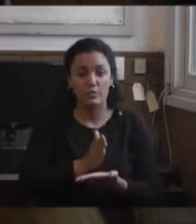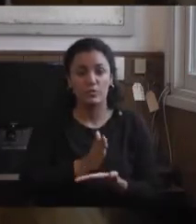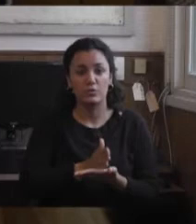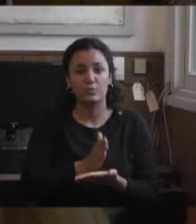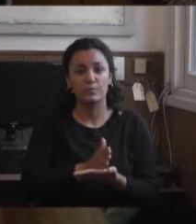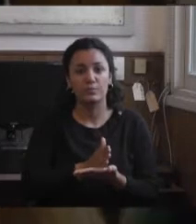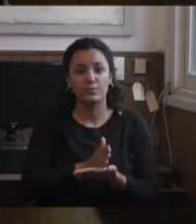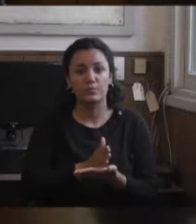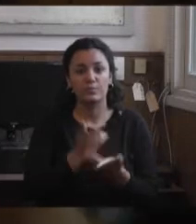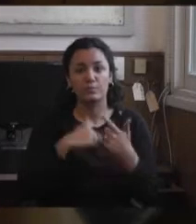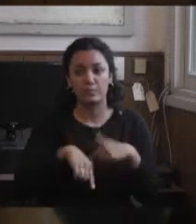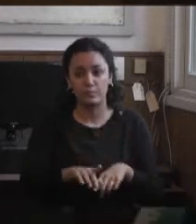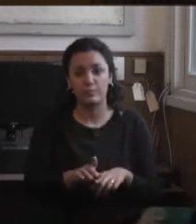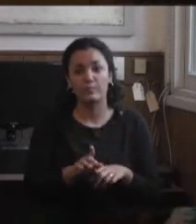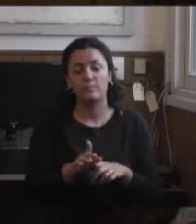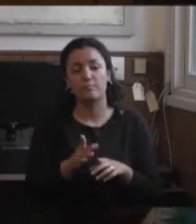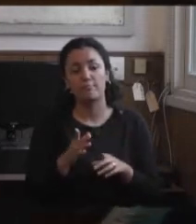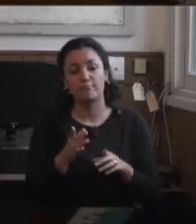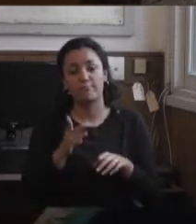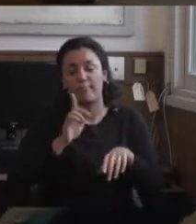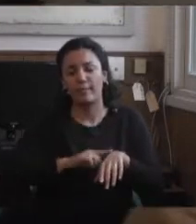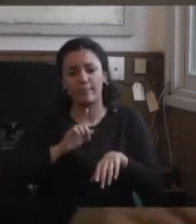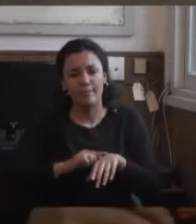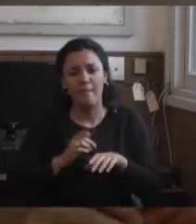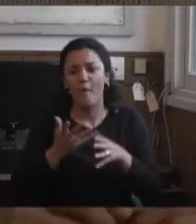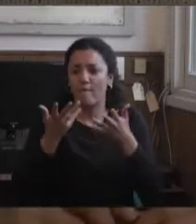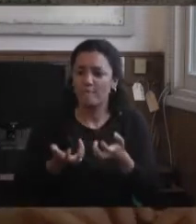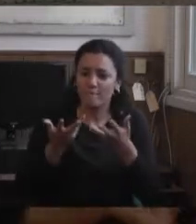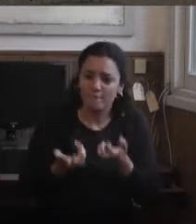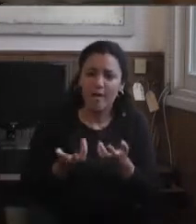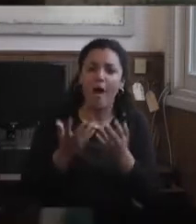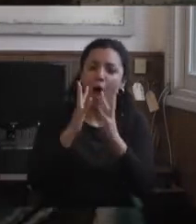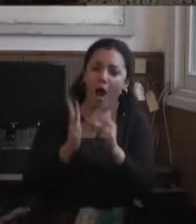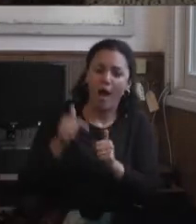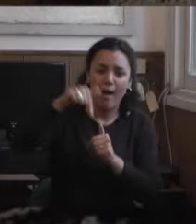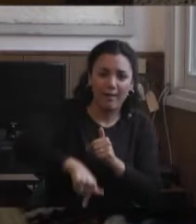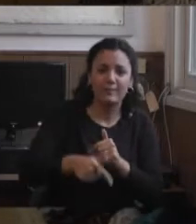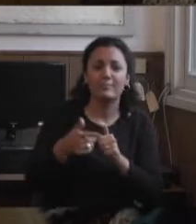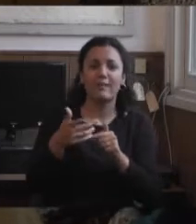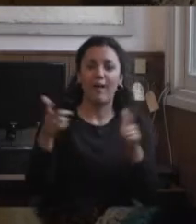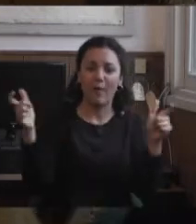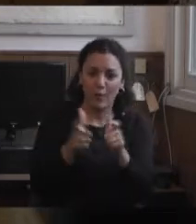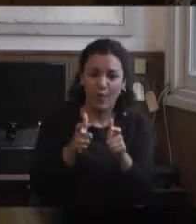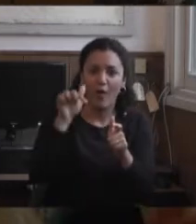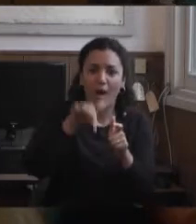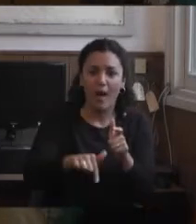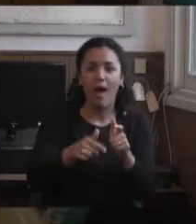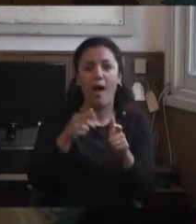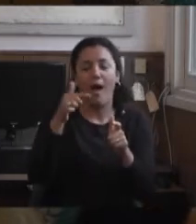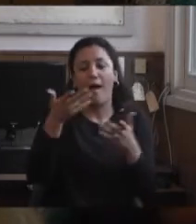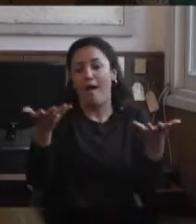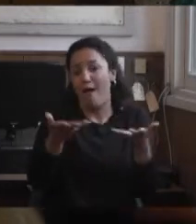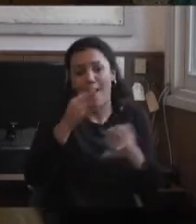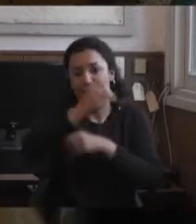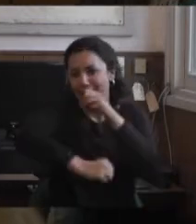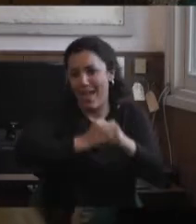de muchas vueltas, hemos podido completar esta visita que es un poco flash. Sabemos que a esta altura del año es